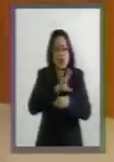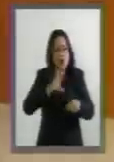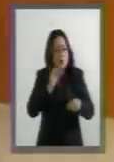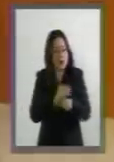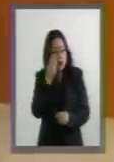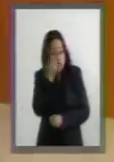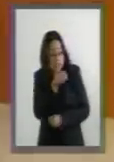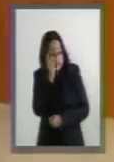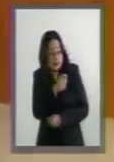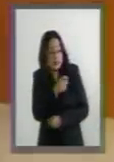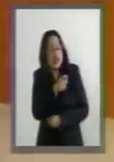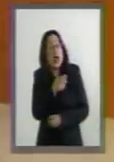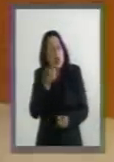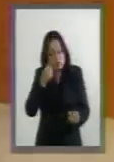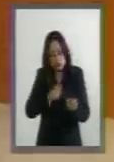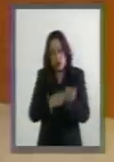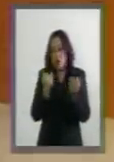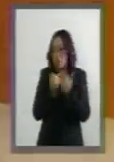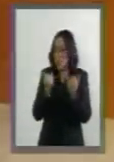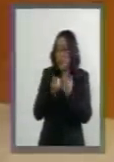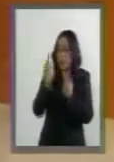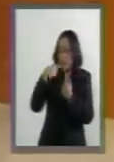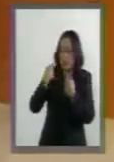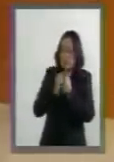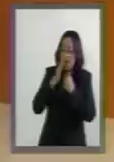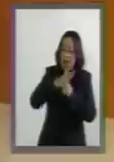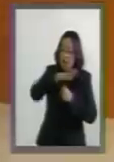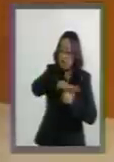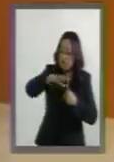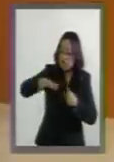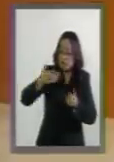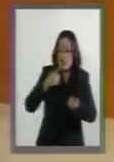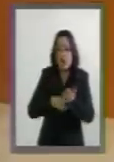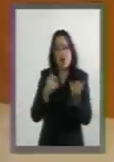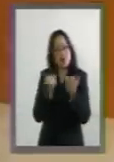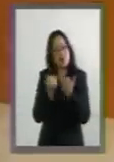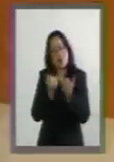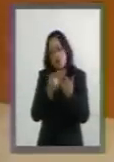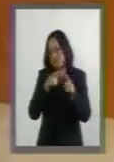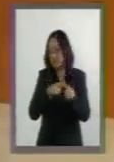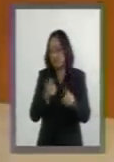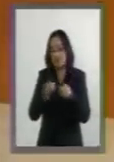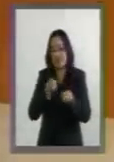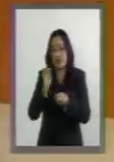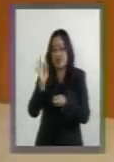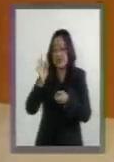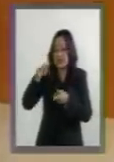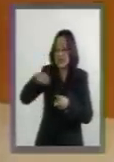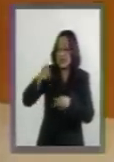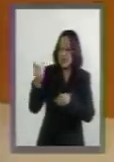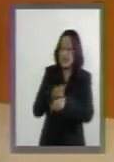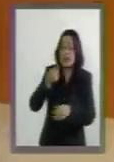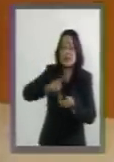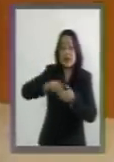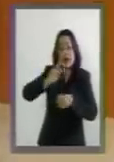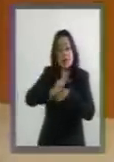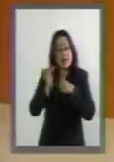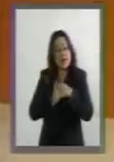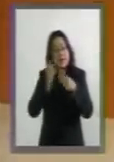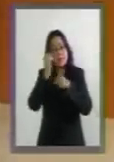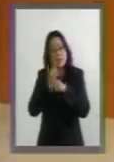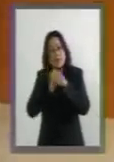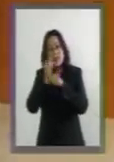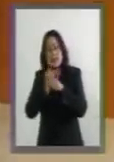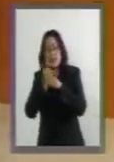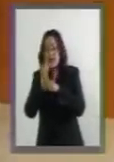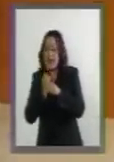militarización de los puertos. Si siguieran y estudiaran lo que está pasando con este país, se